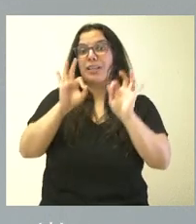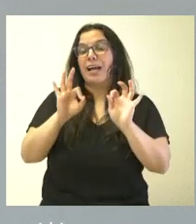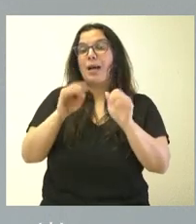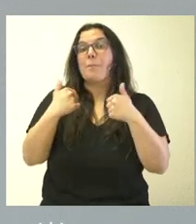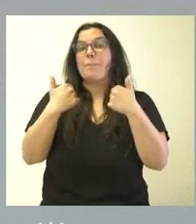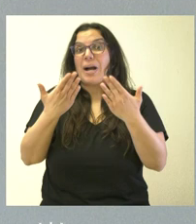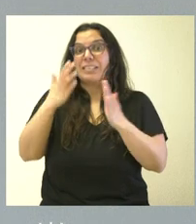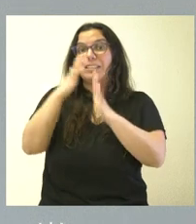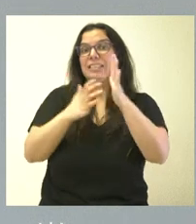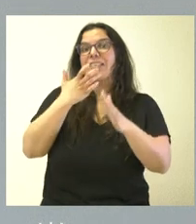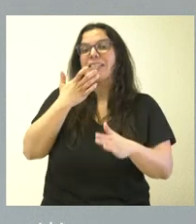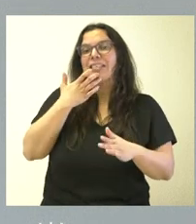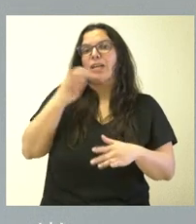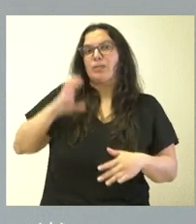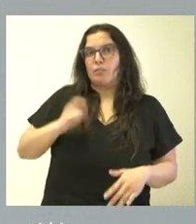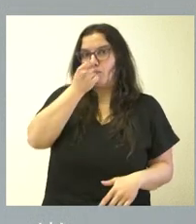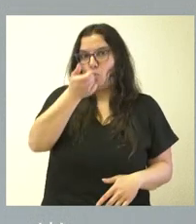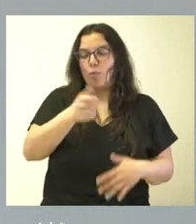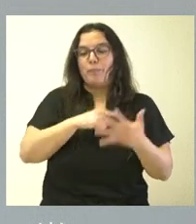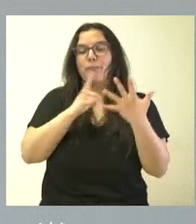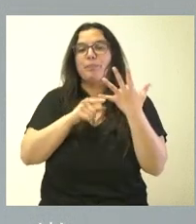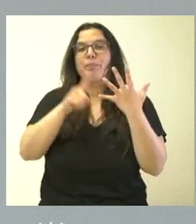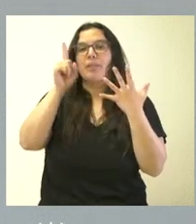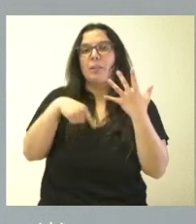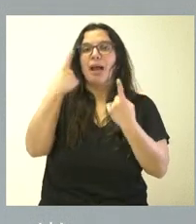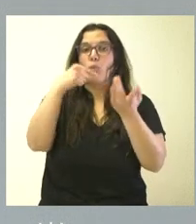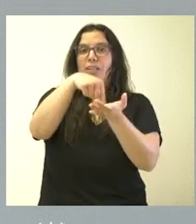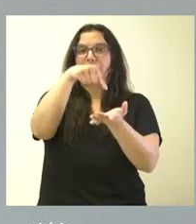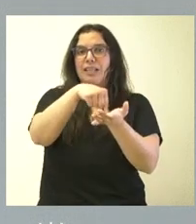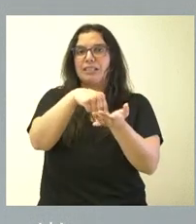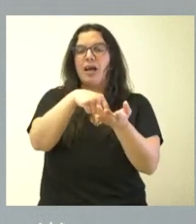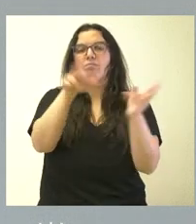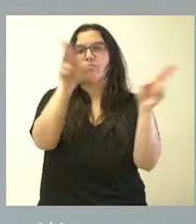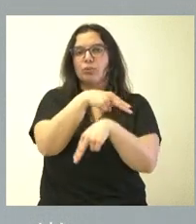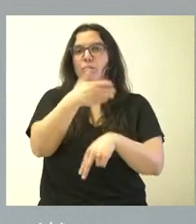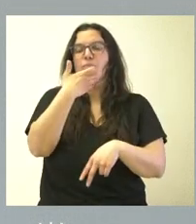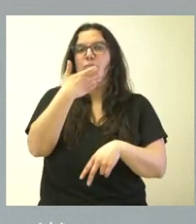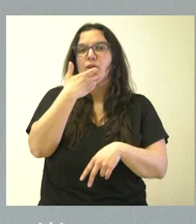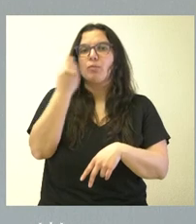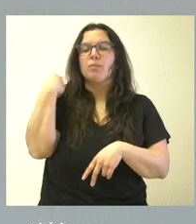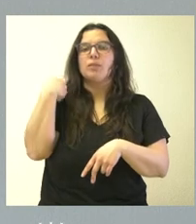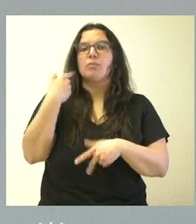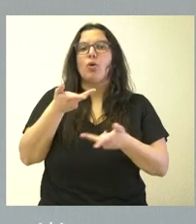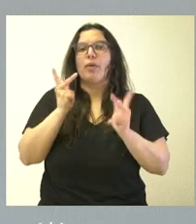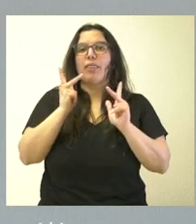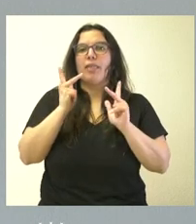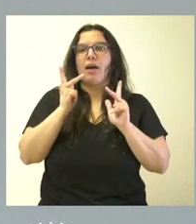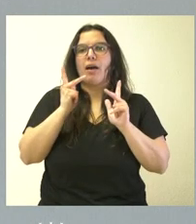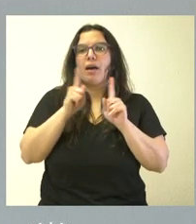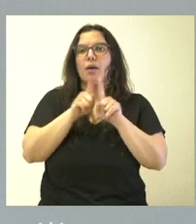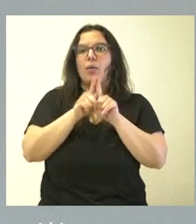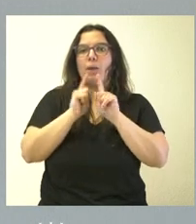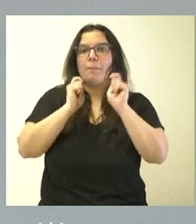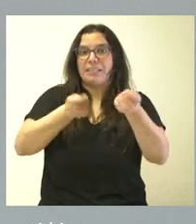de menos nivel de renta. Hemos eliminado algunas tasas, como son las tasas de licencia y pesca. Y si nos